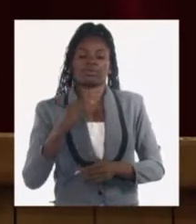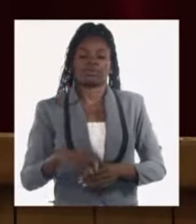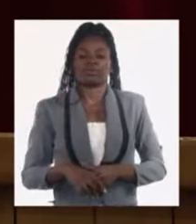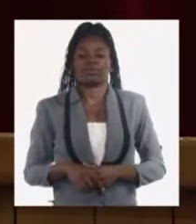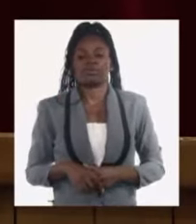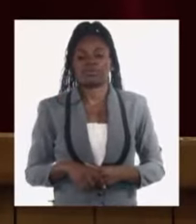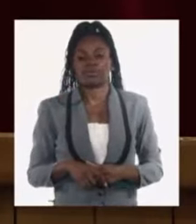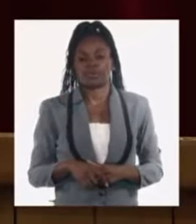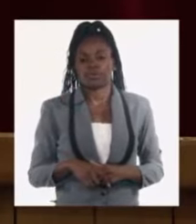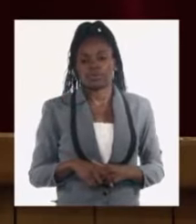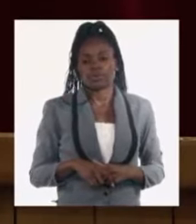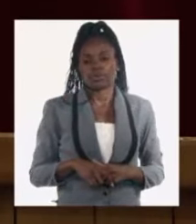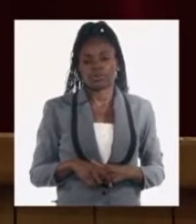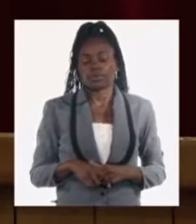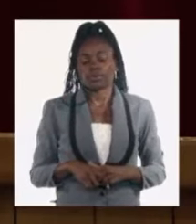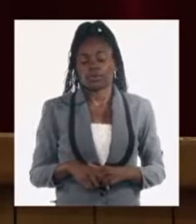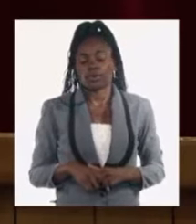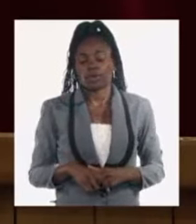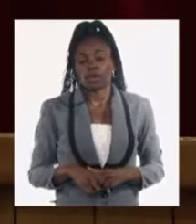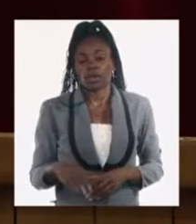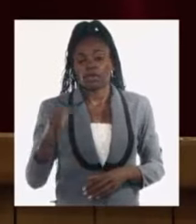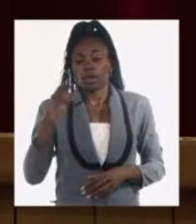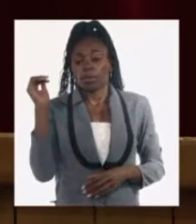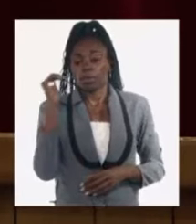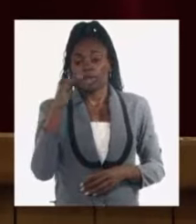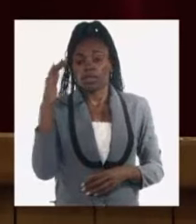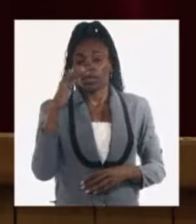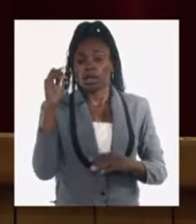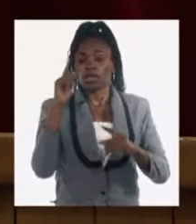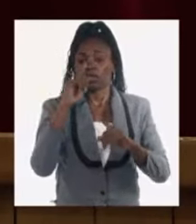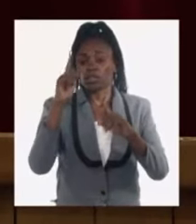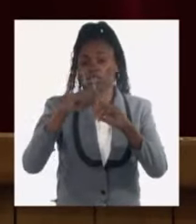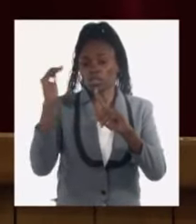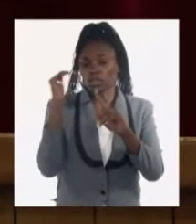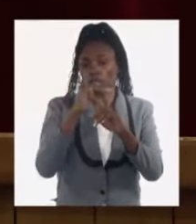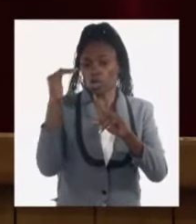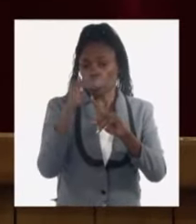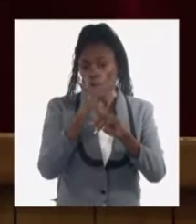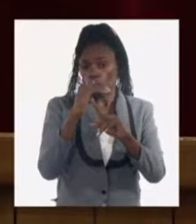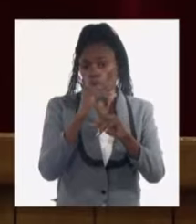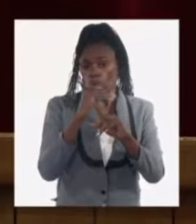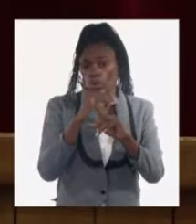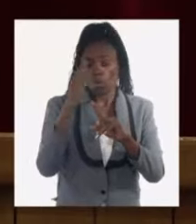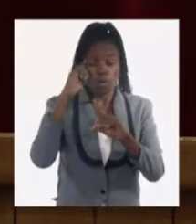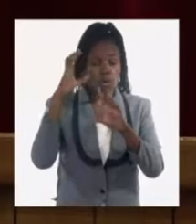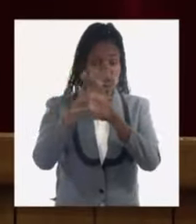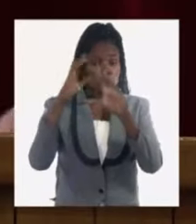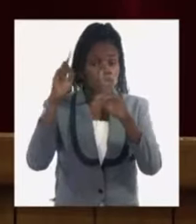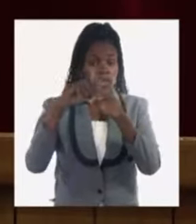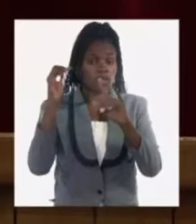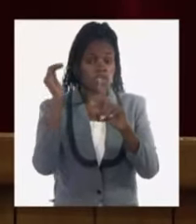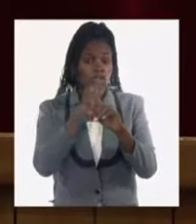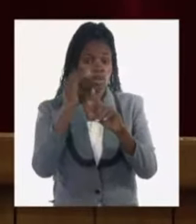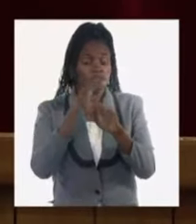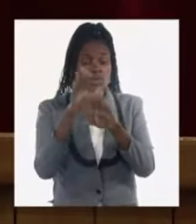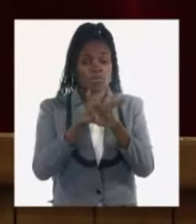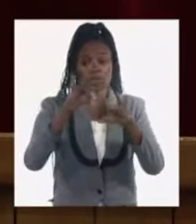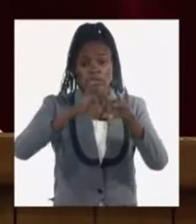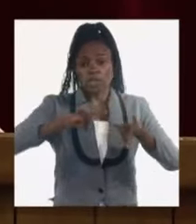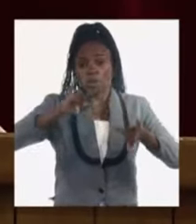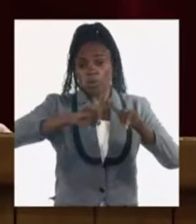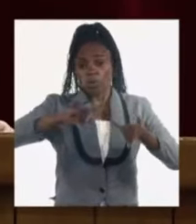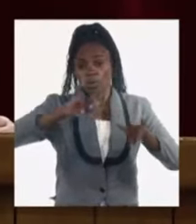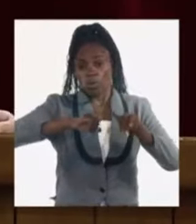disponemos de tres parques científicos tecnológicos y de ocho sociedades de interfaz de ciencia y tecnología en diferentes universidades